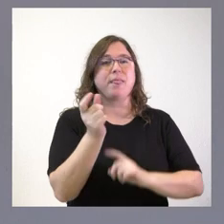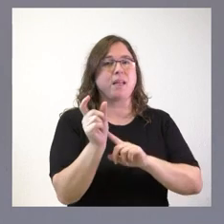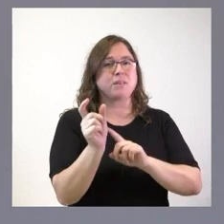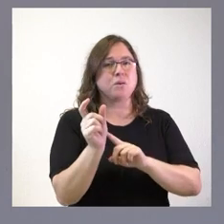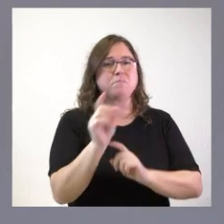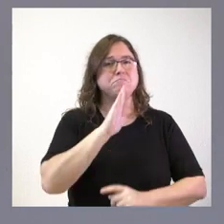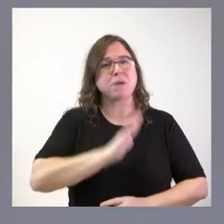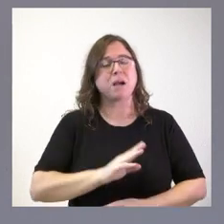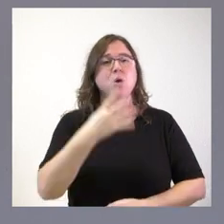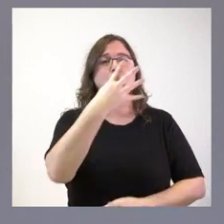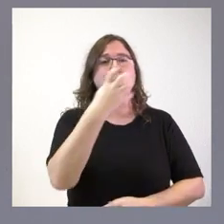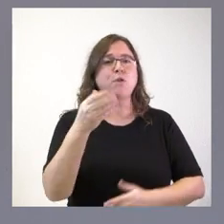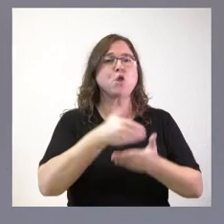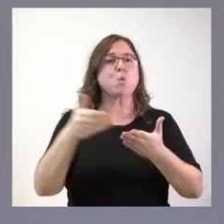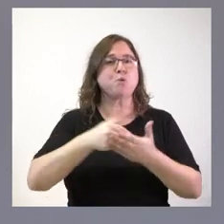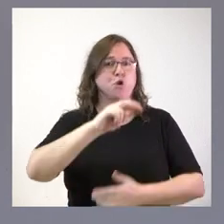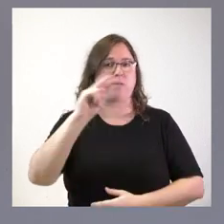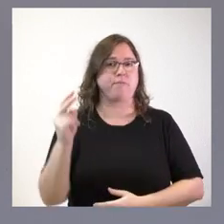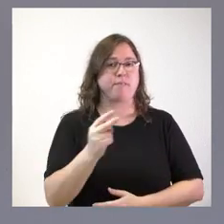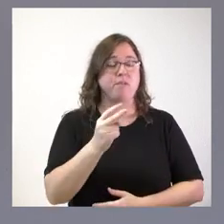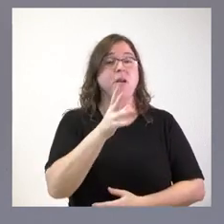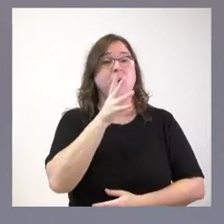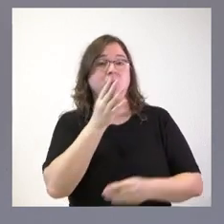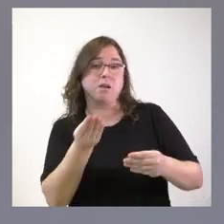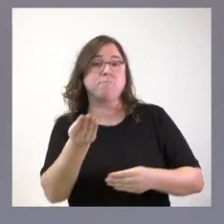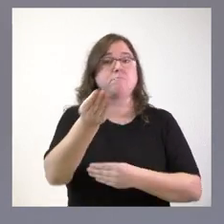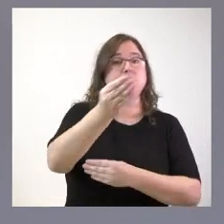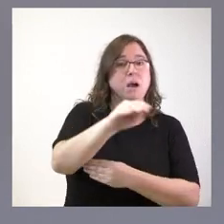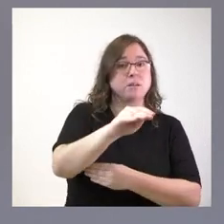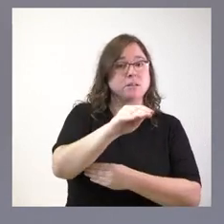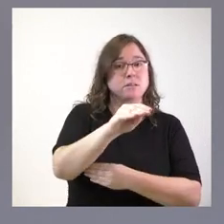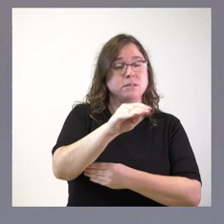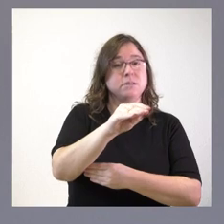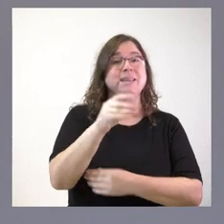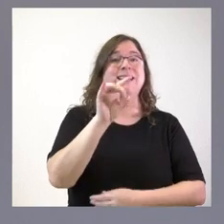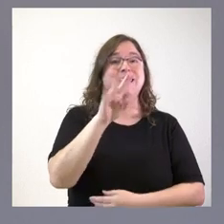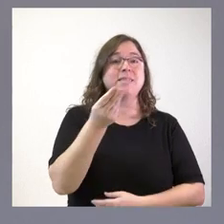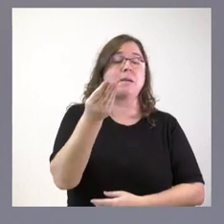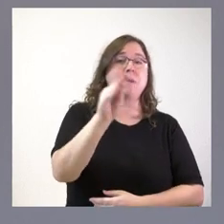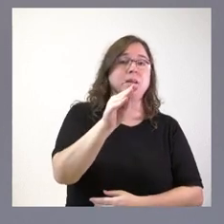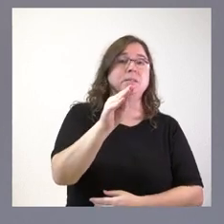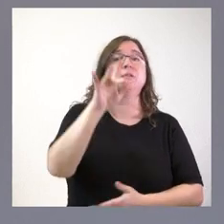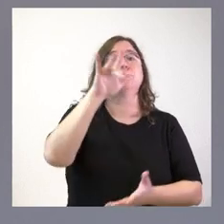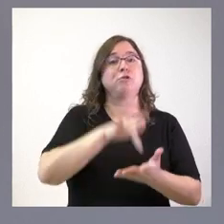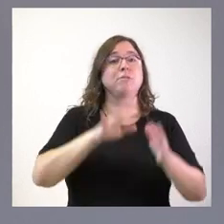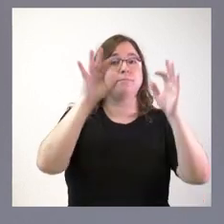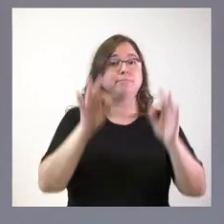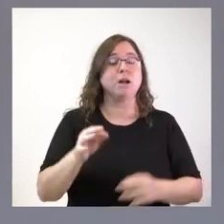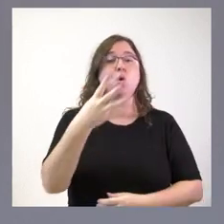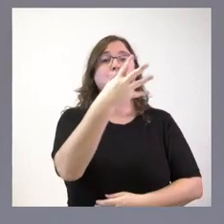rondaba los 400 millones de euros y, al añadir esta cifra adicional de 15 millones, llegamos a los